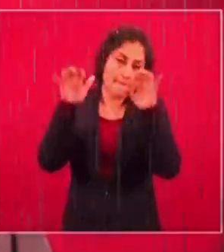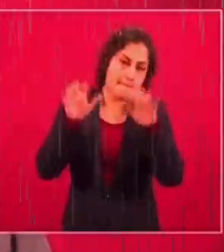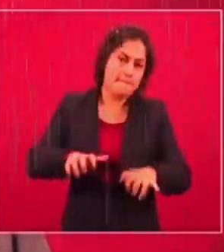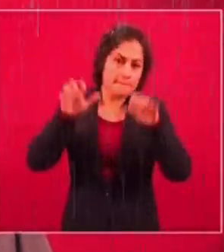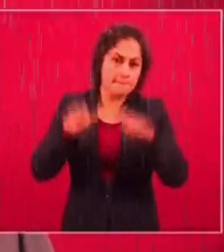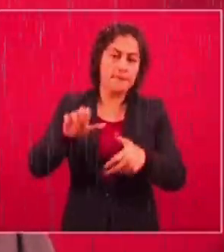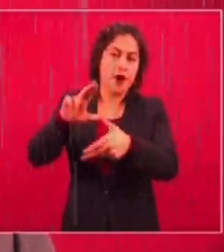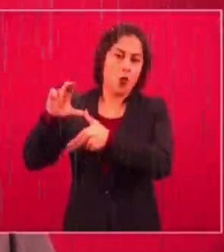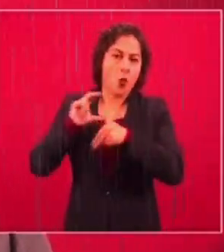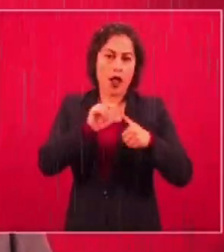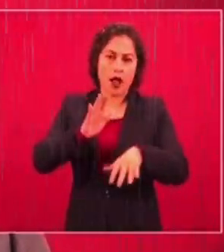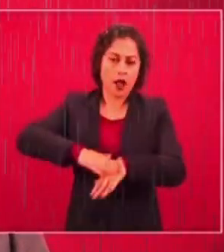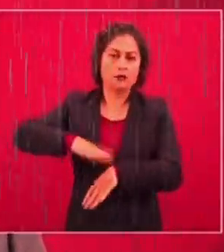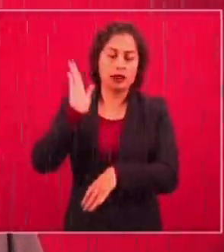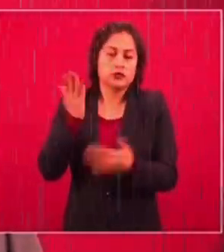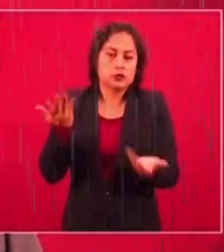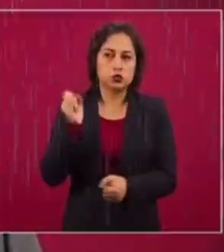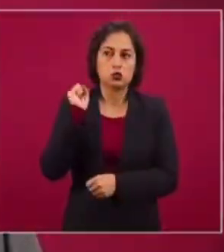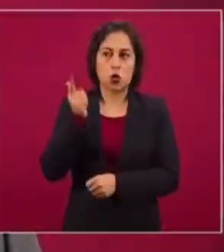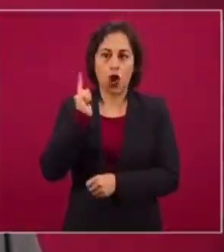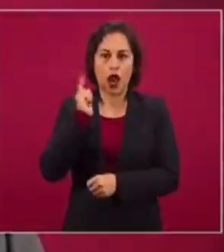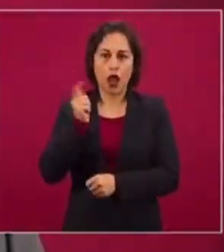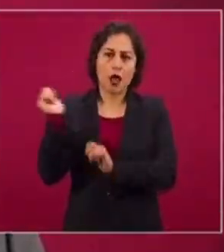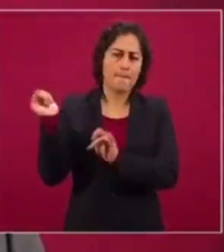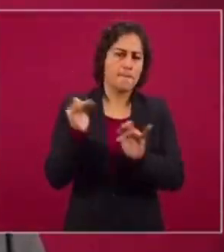otro huracán, ojalá ahí no nos pegue.